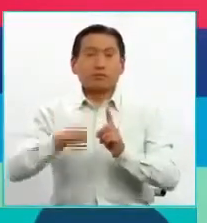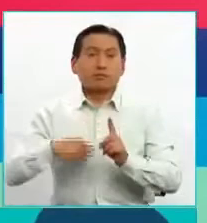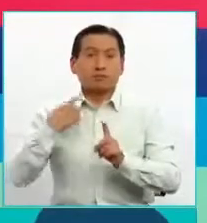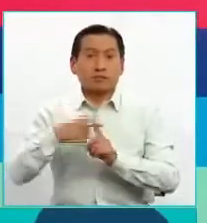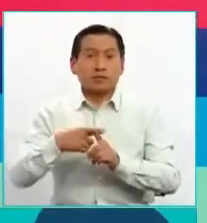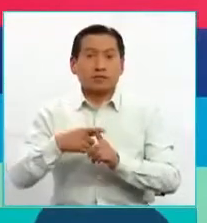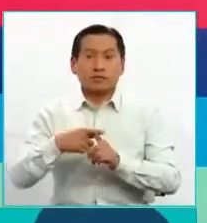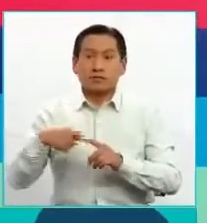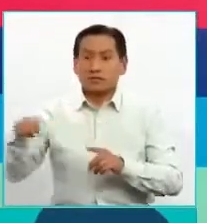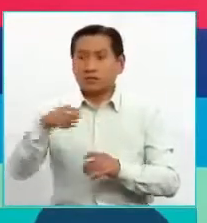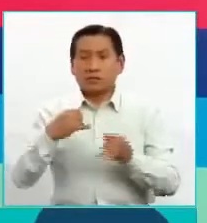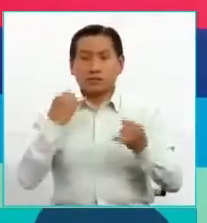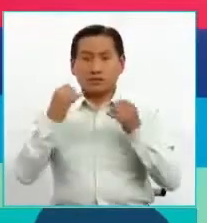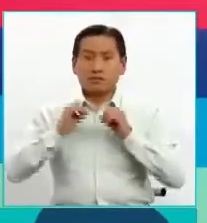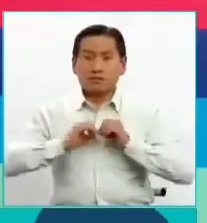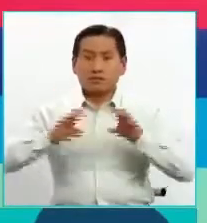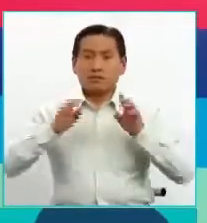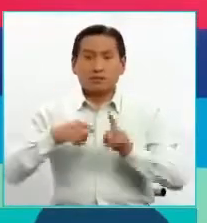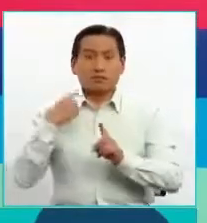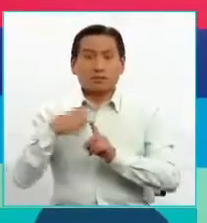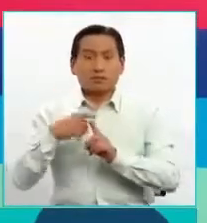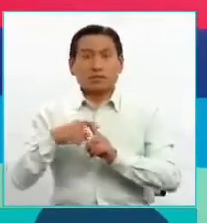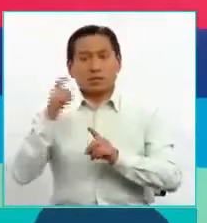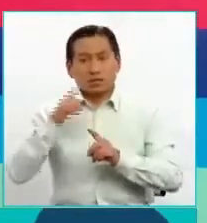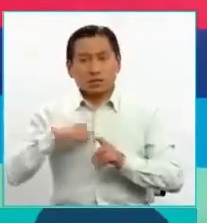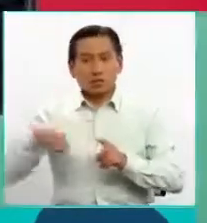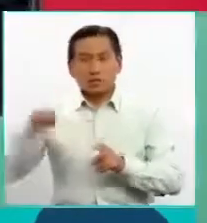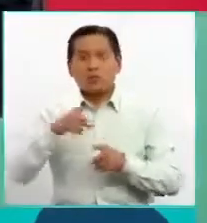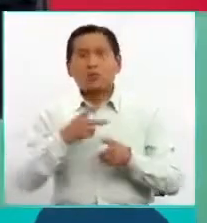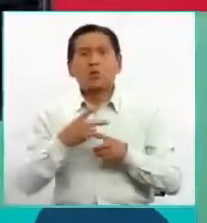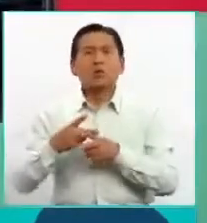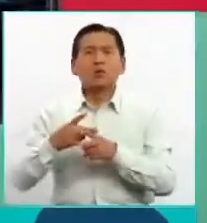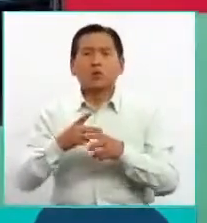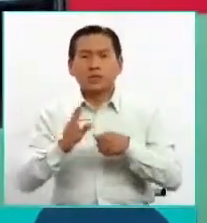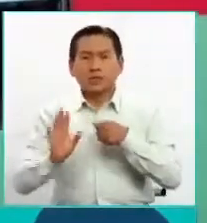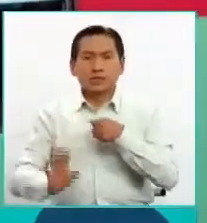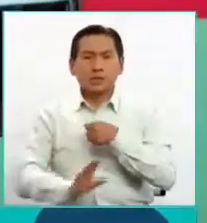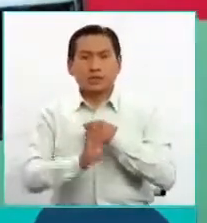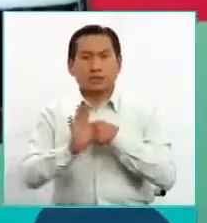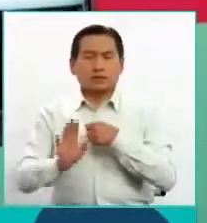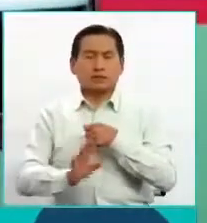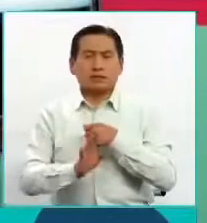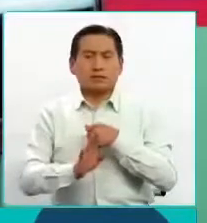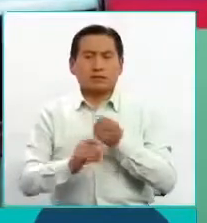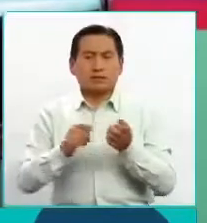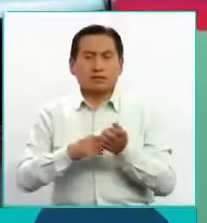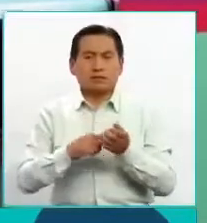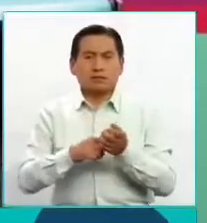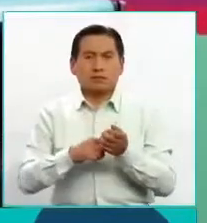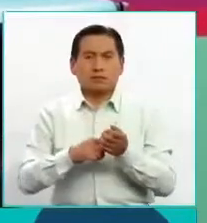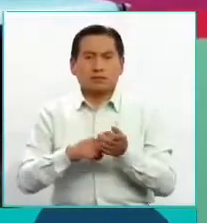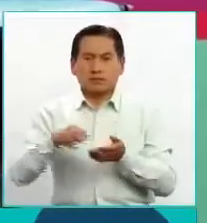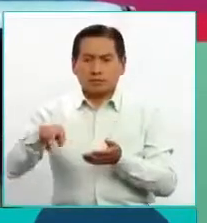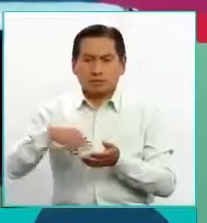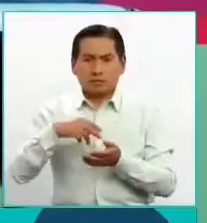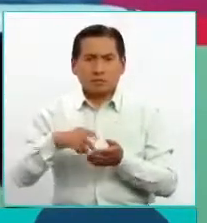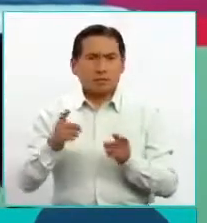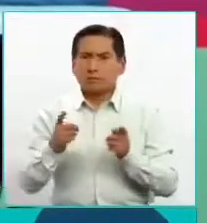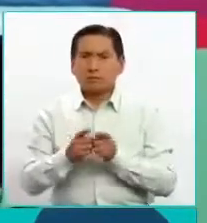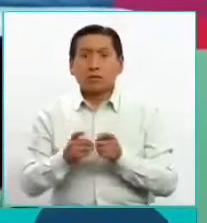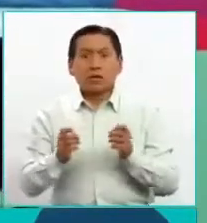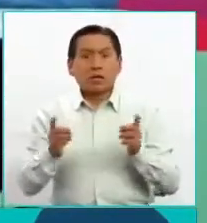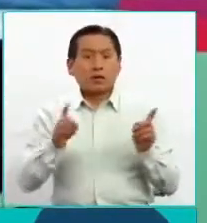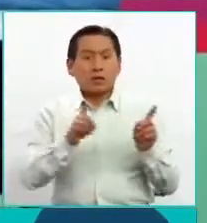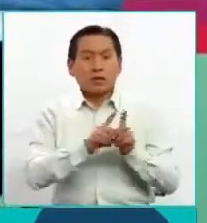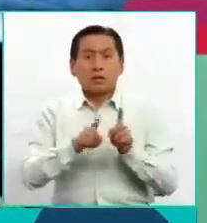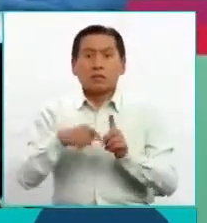aparte de difundir, promocionar, debemos de cuidar, proteger, no solamente la danza, también hay